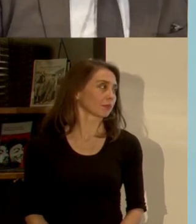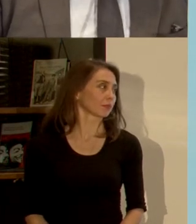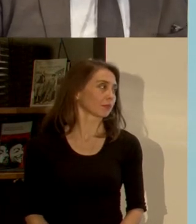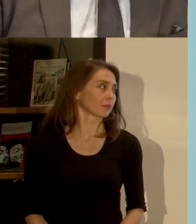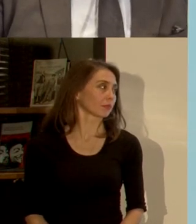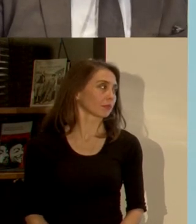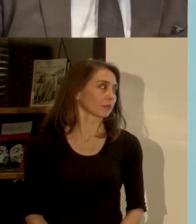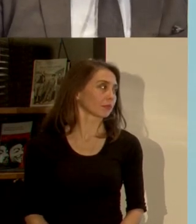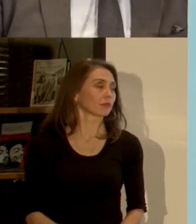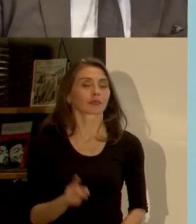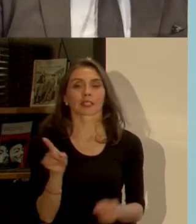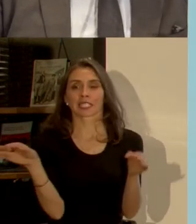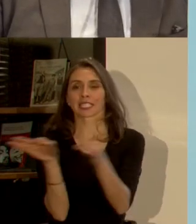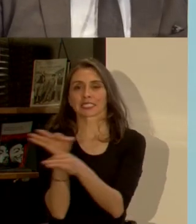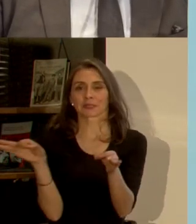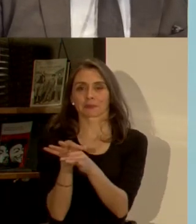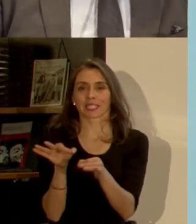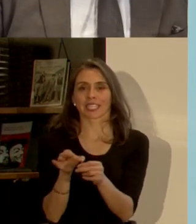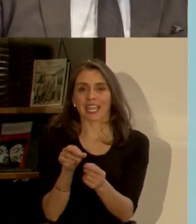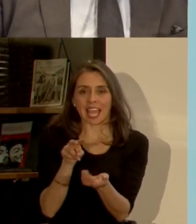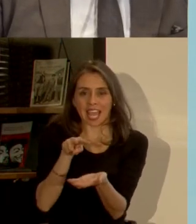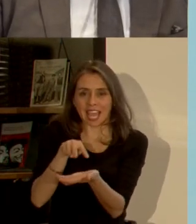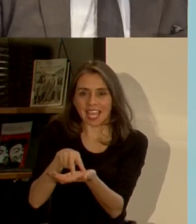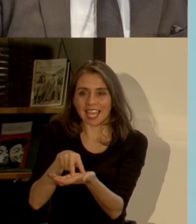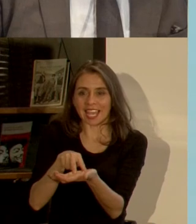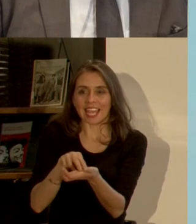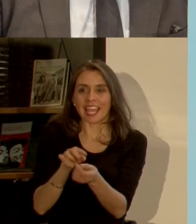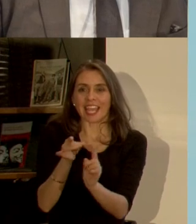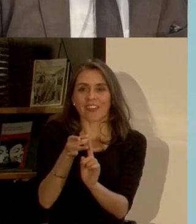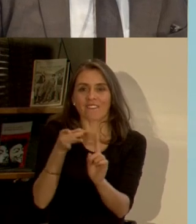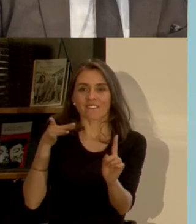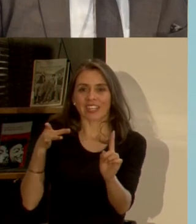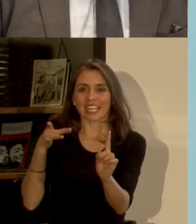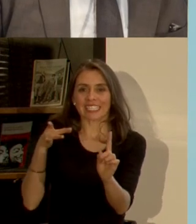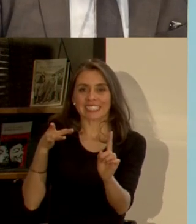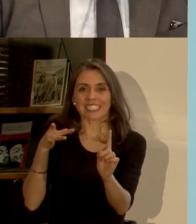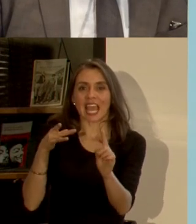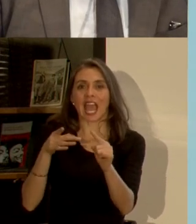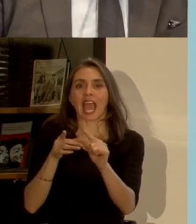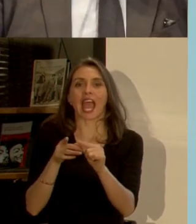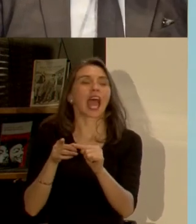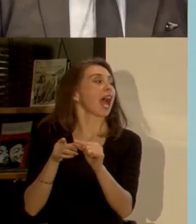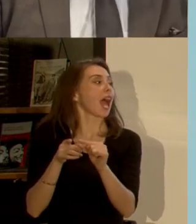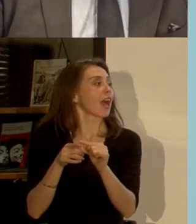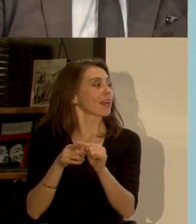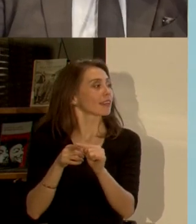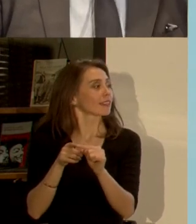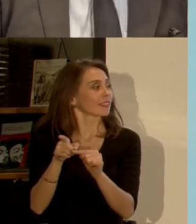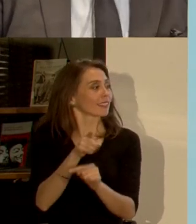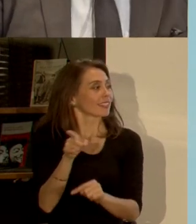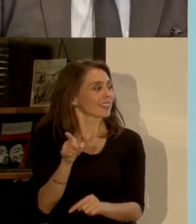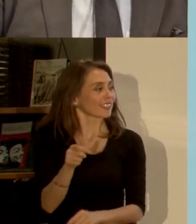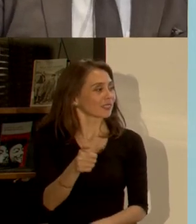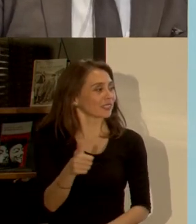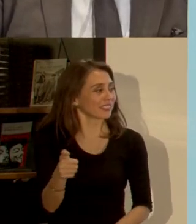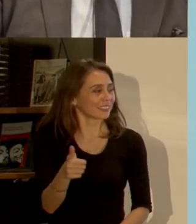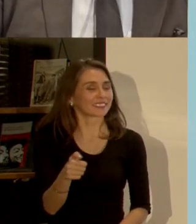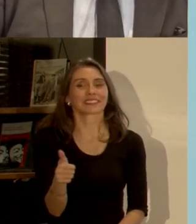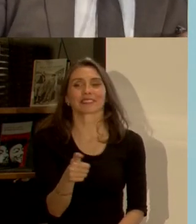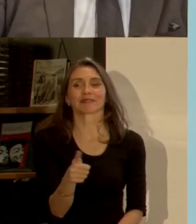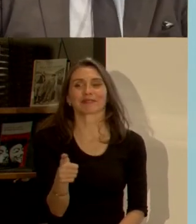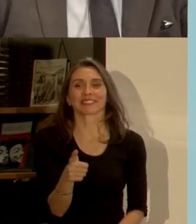sí ahí tiene esa flecha para atrás y esa flecha para adelante esos son los que deberían funcionar estoy apretándolo